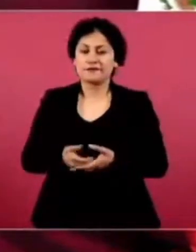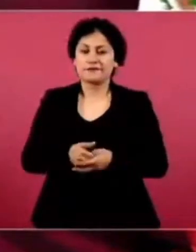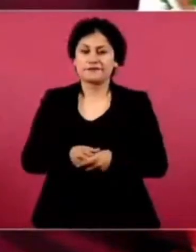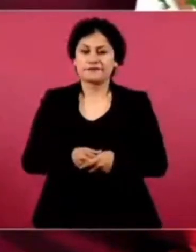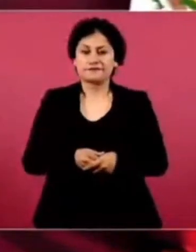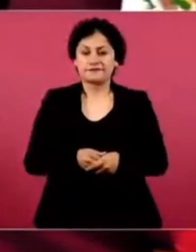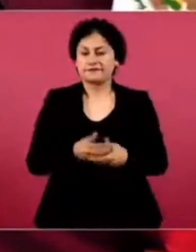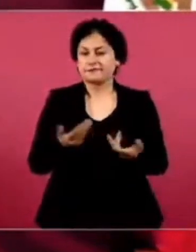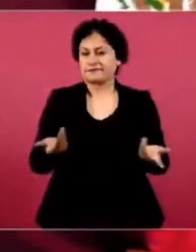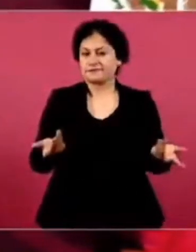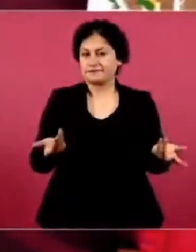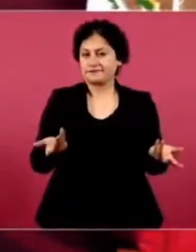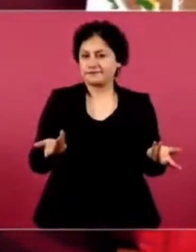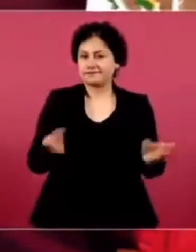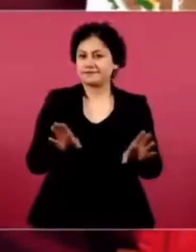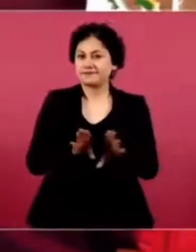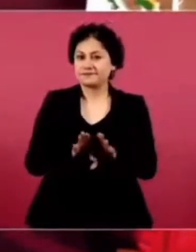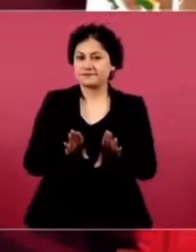Que no tiene nada que ver.